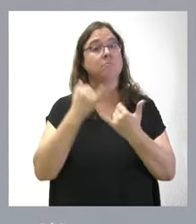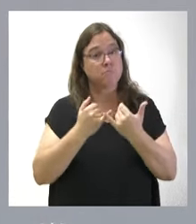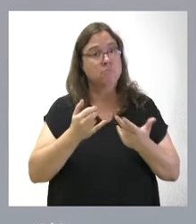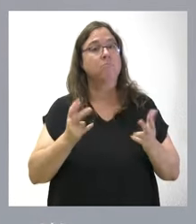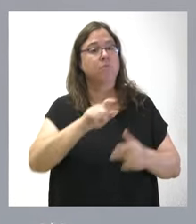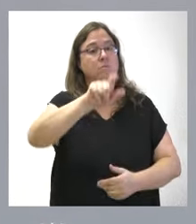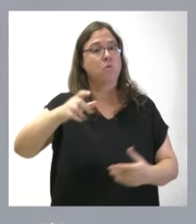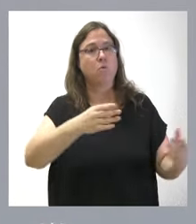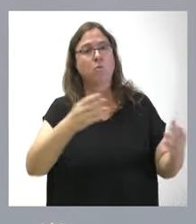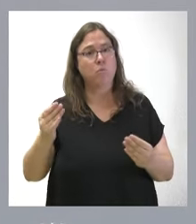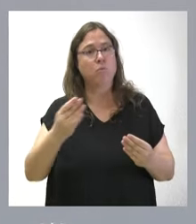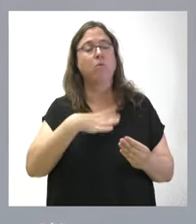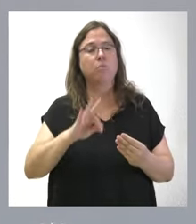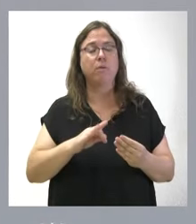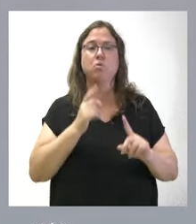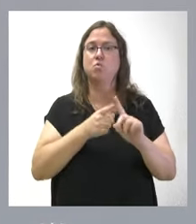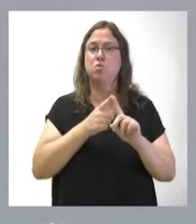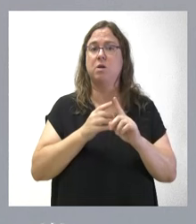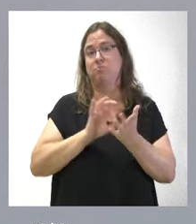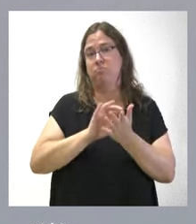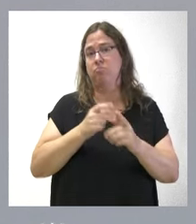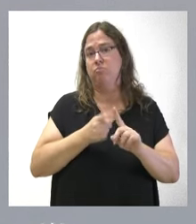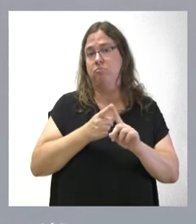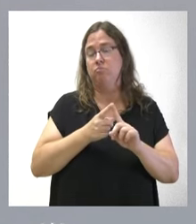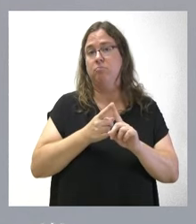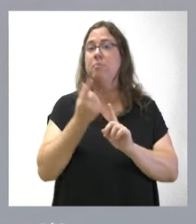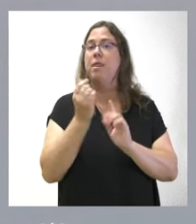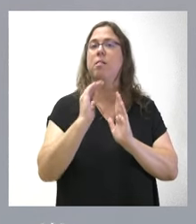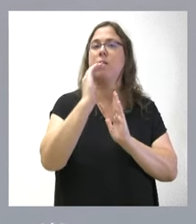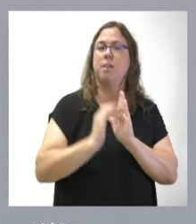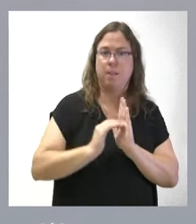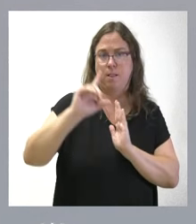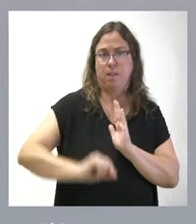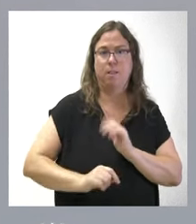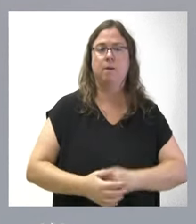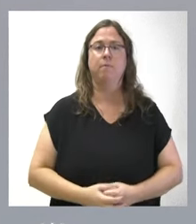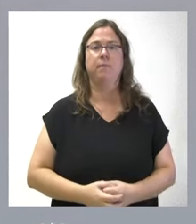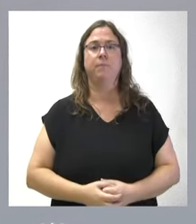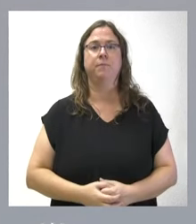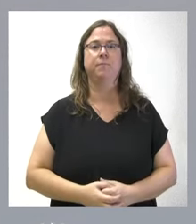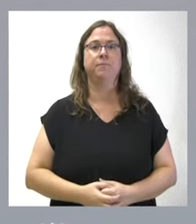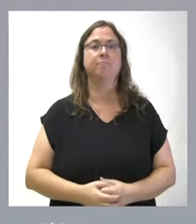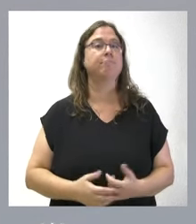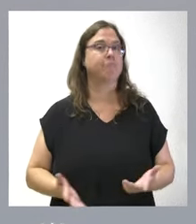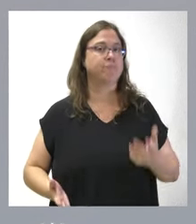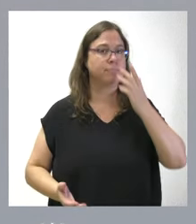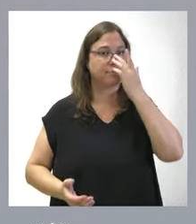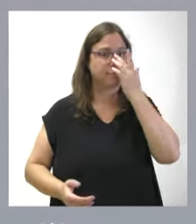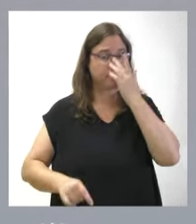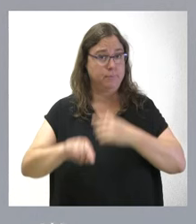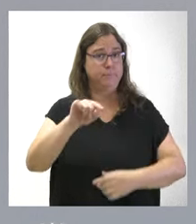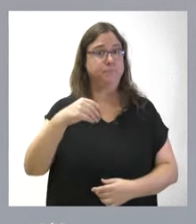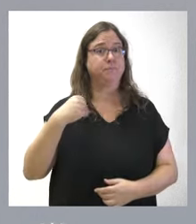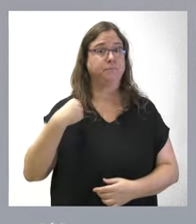las personas que van a poder utilizar este servicio a un coste mucho más reducido. De hecho, este